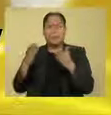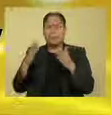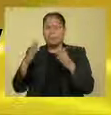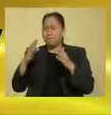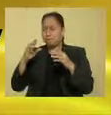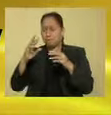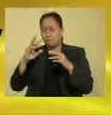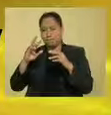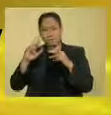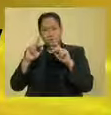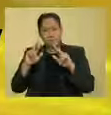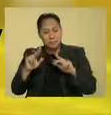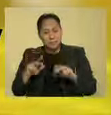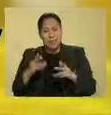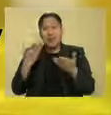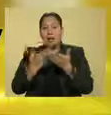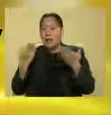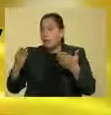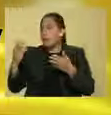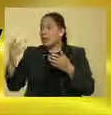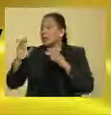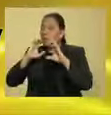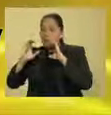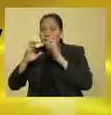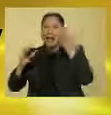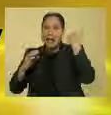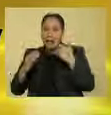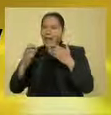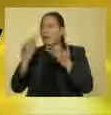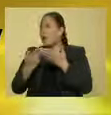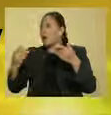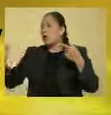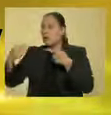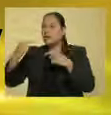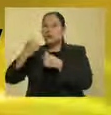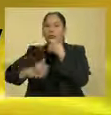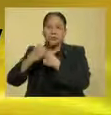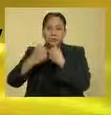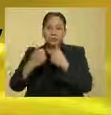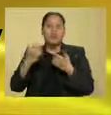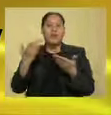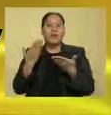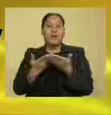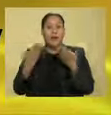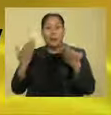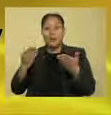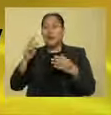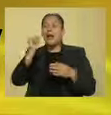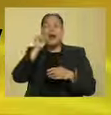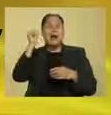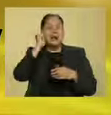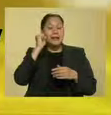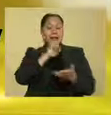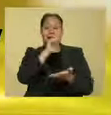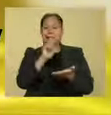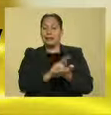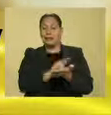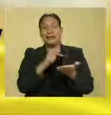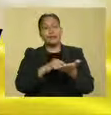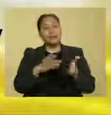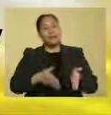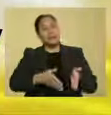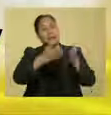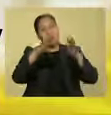otras formas de construcción de pareja, mientras que la pareja convencional, ahora, a partir de ayer, transita hacia una nueva